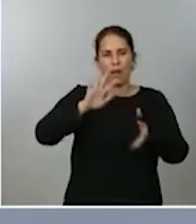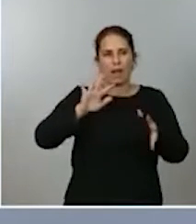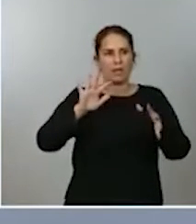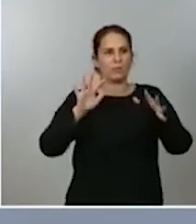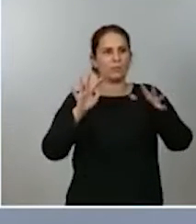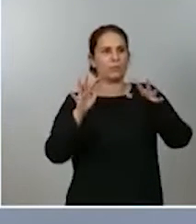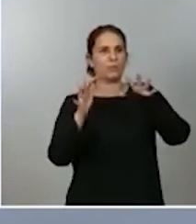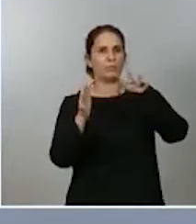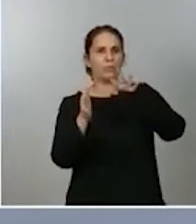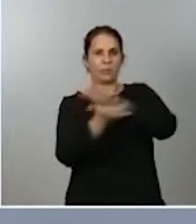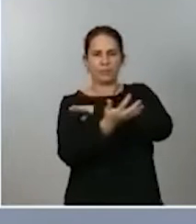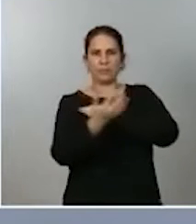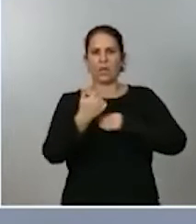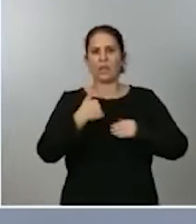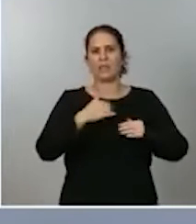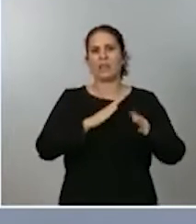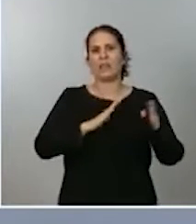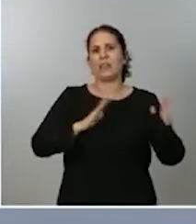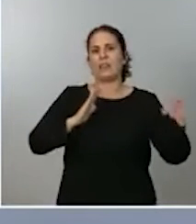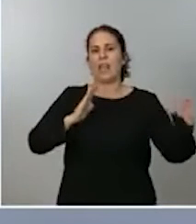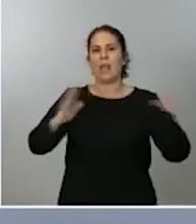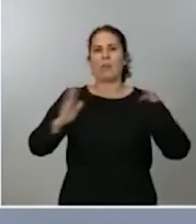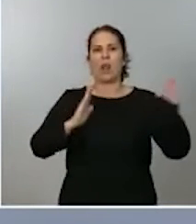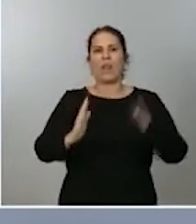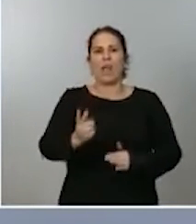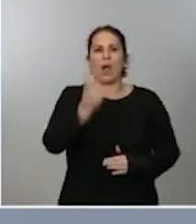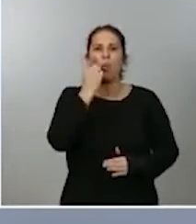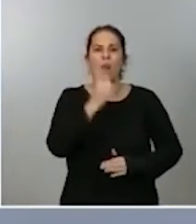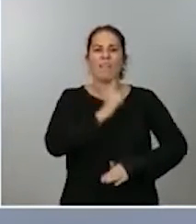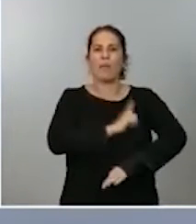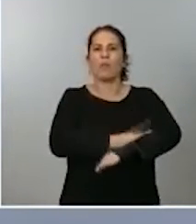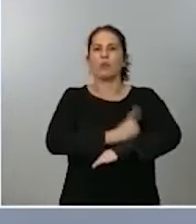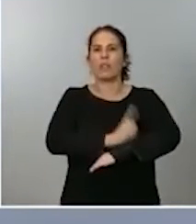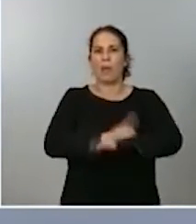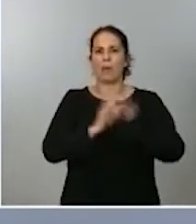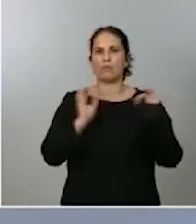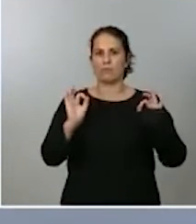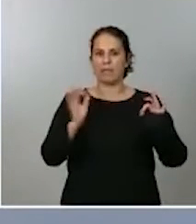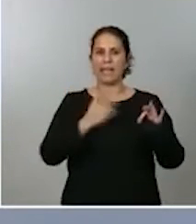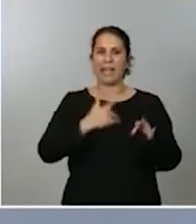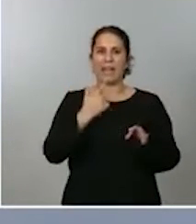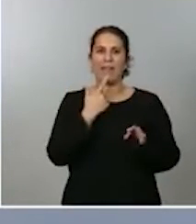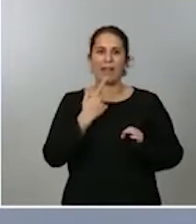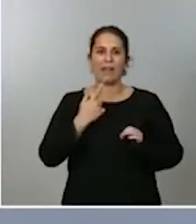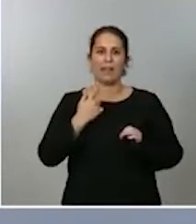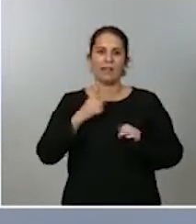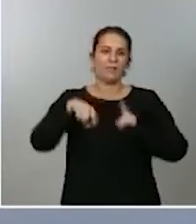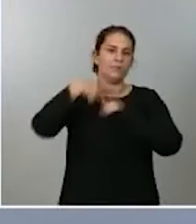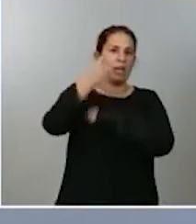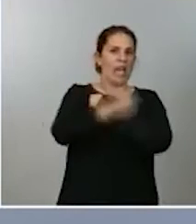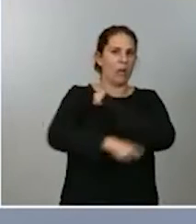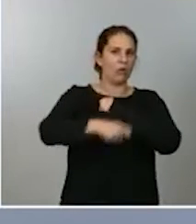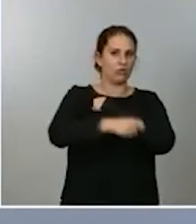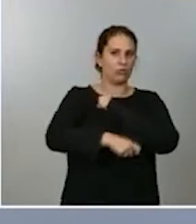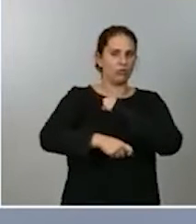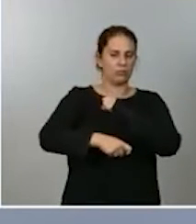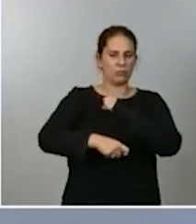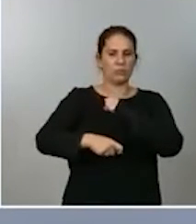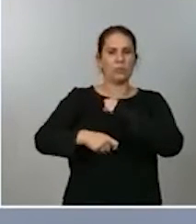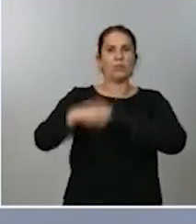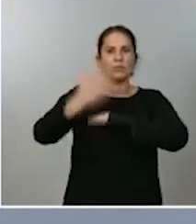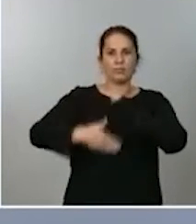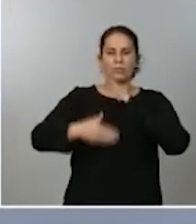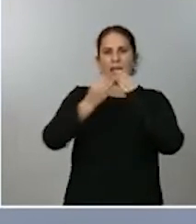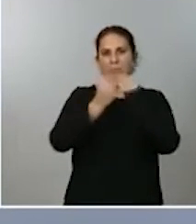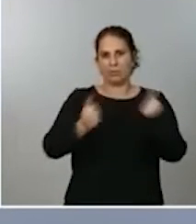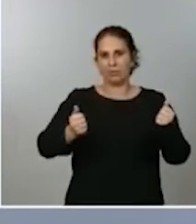una temporada, temporada deportiva, por lo tanto, hacemos referencia a agosto del año que viene para extinguirse. Una vez extinguidos, no podrán